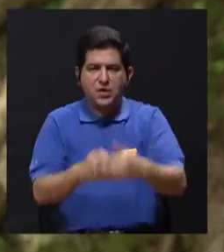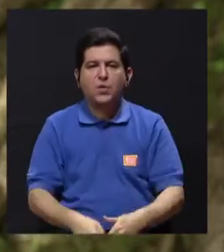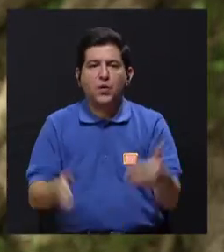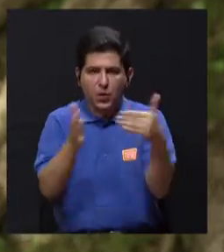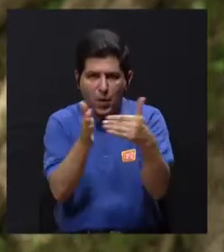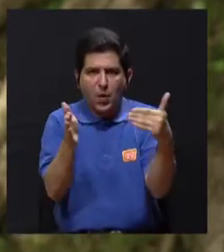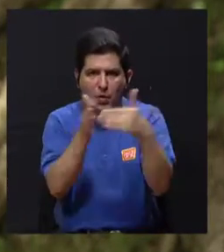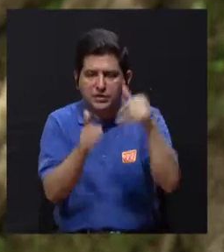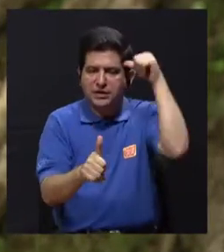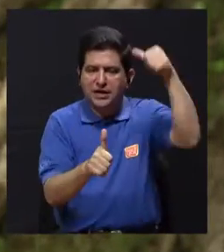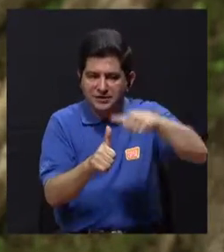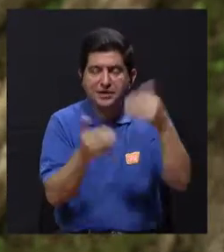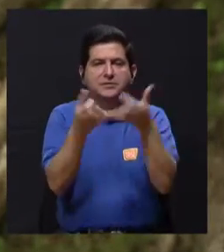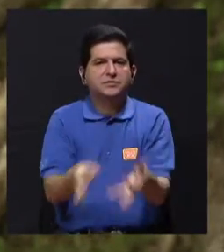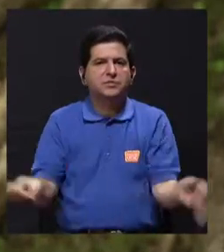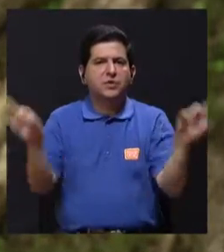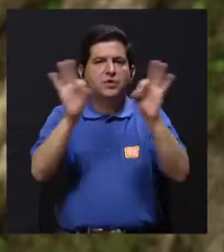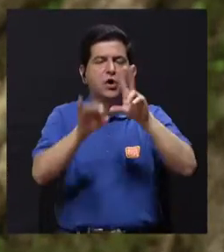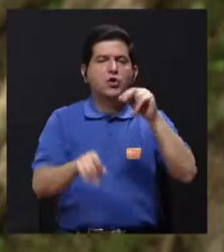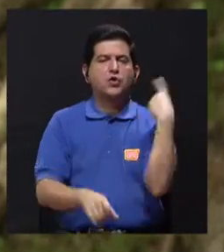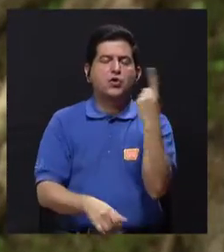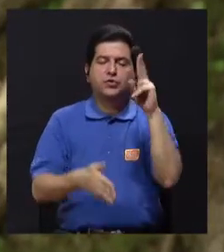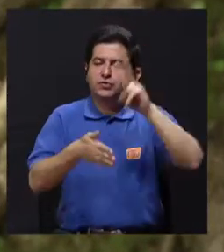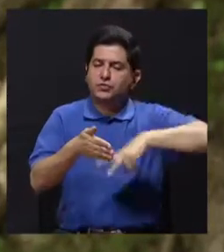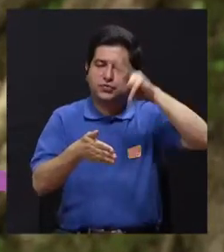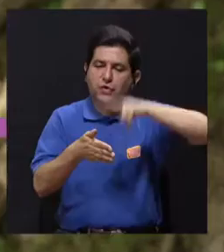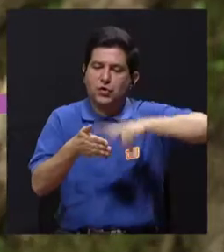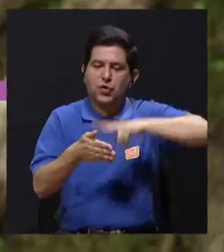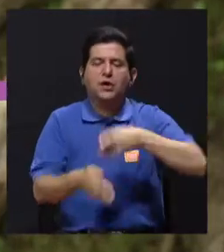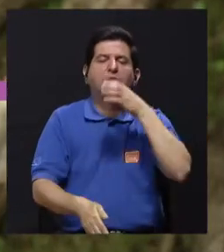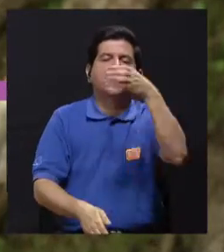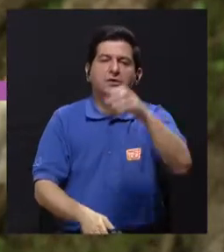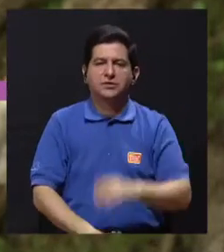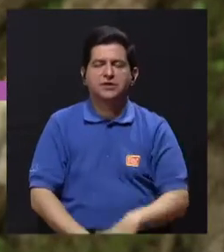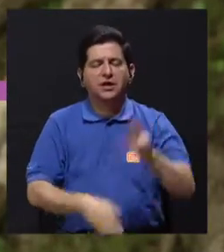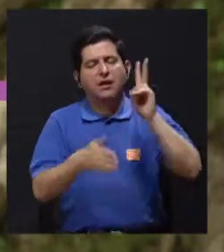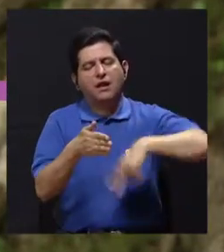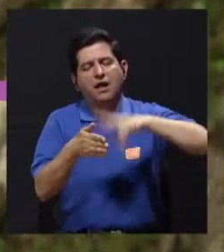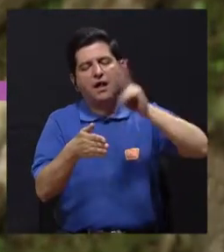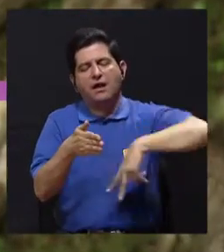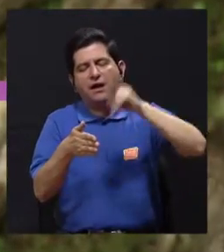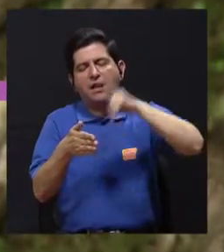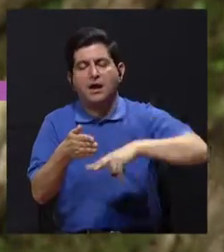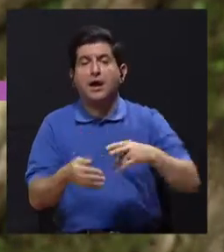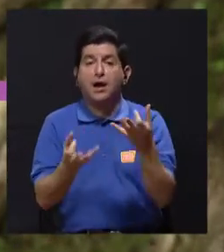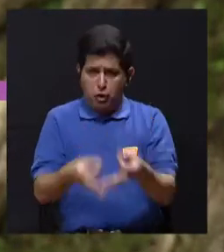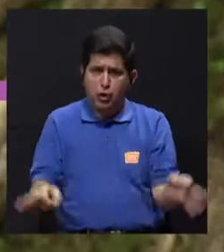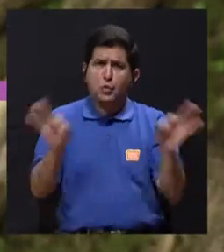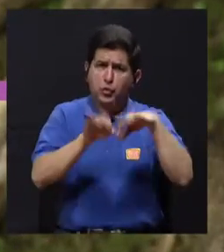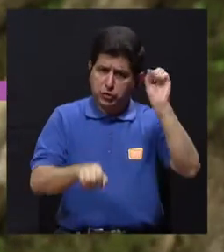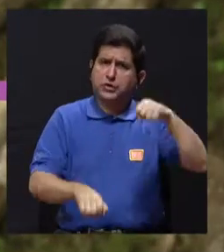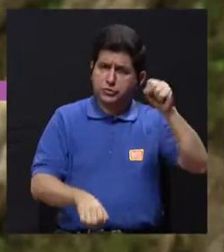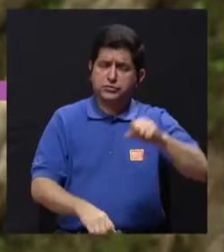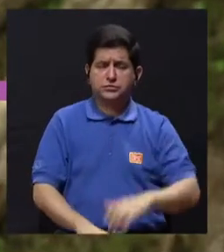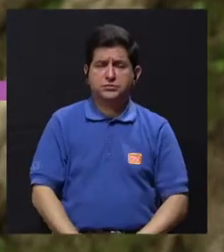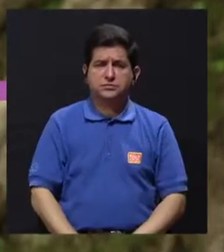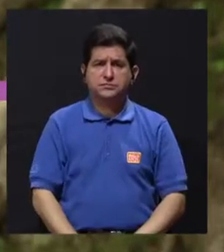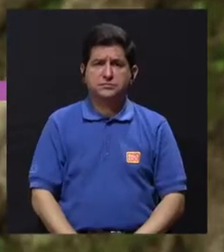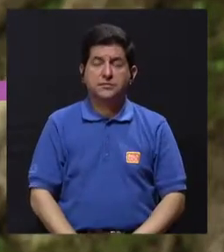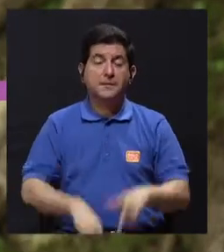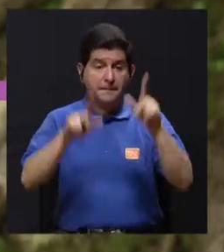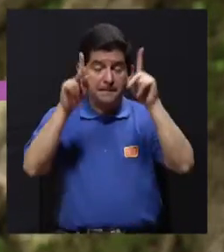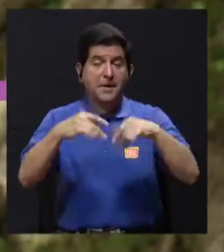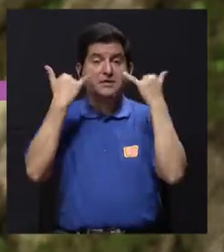recuperarlas es muy importante más allá que solamente leer que es lo que usualmente se recomienda, que lea y lea y lea, aunque sí es importante, ¿verdad?